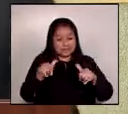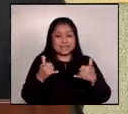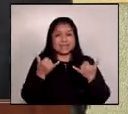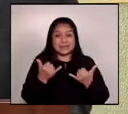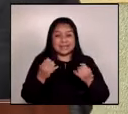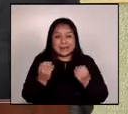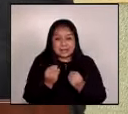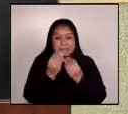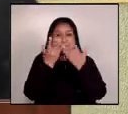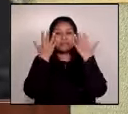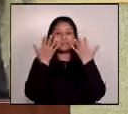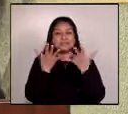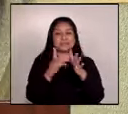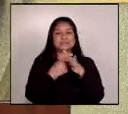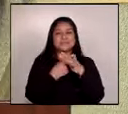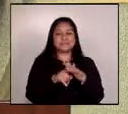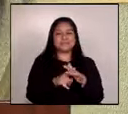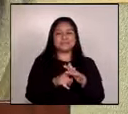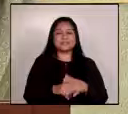gracias